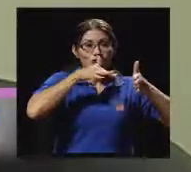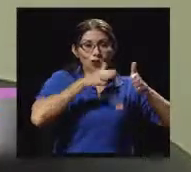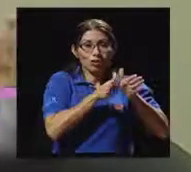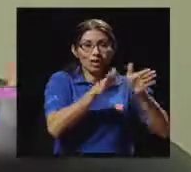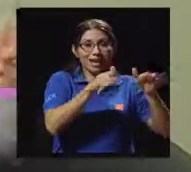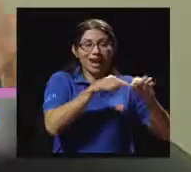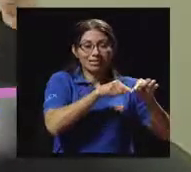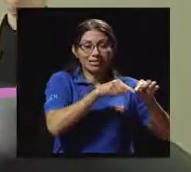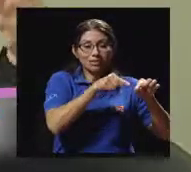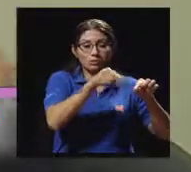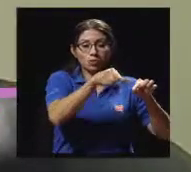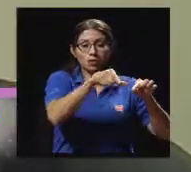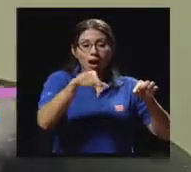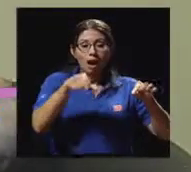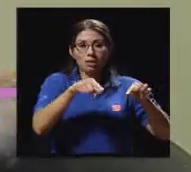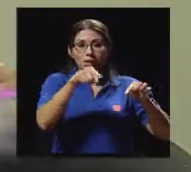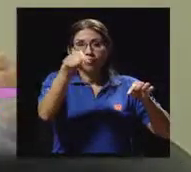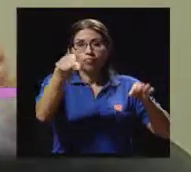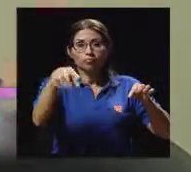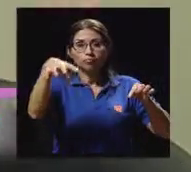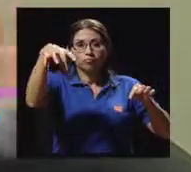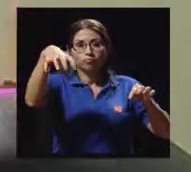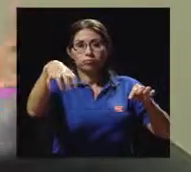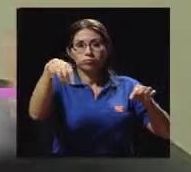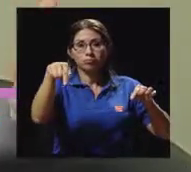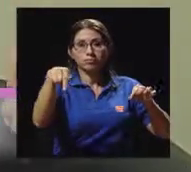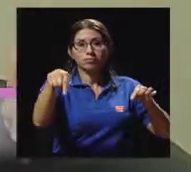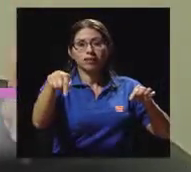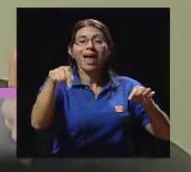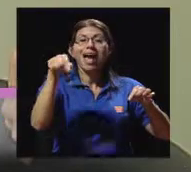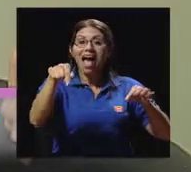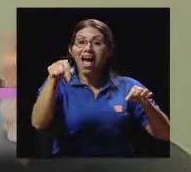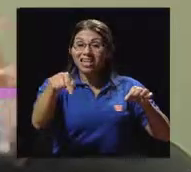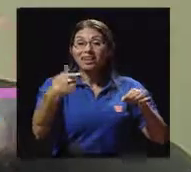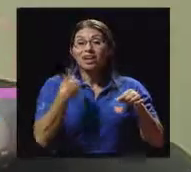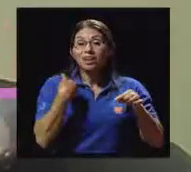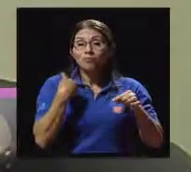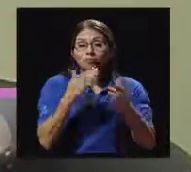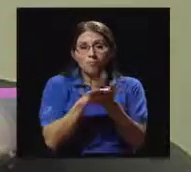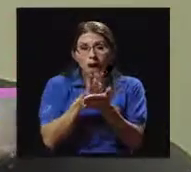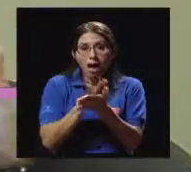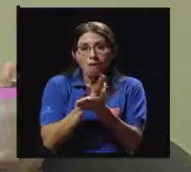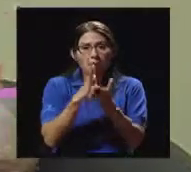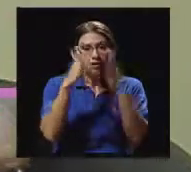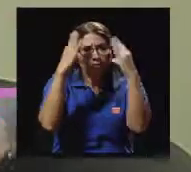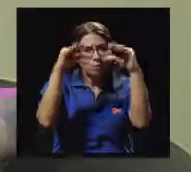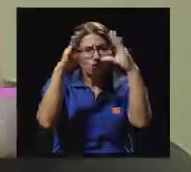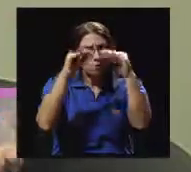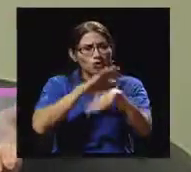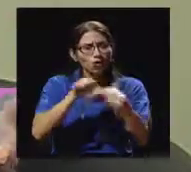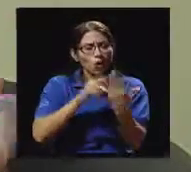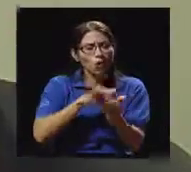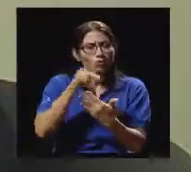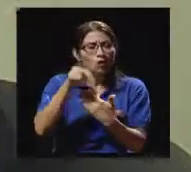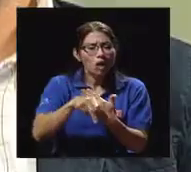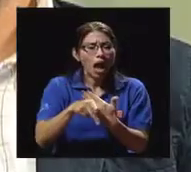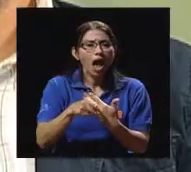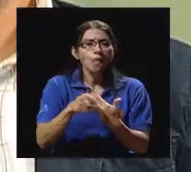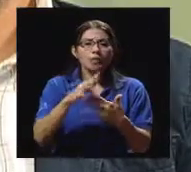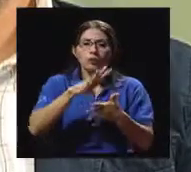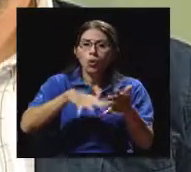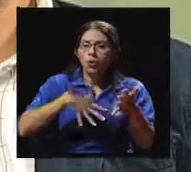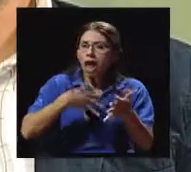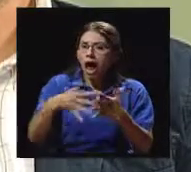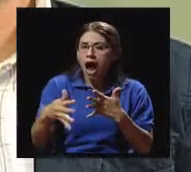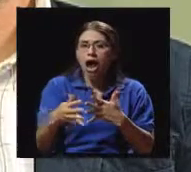Y ahí tenemos un brochure con todos los programas, los horarios, los precios. Son